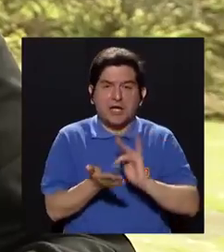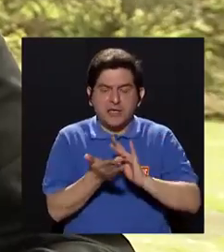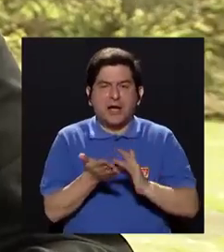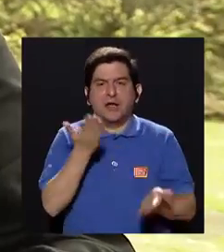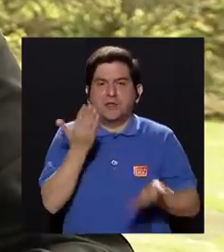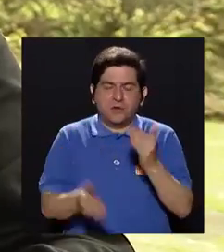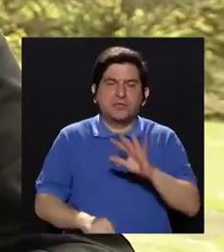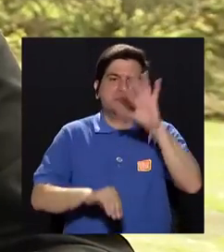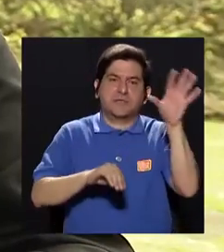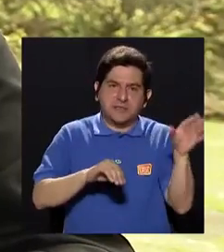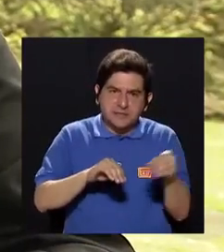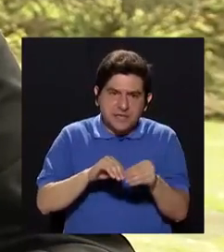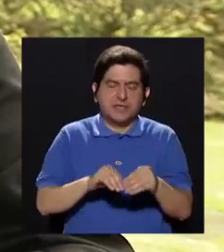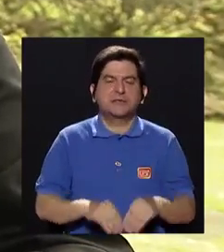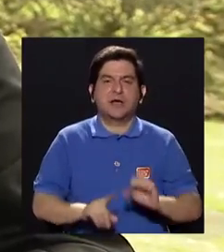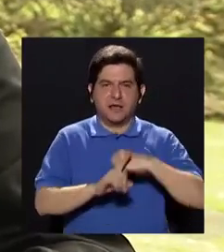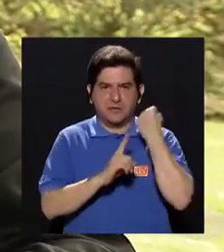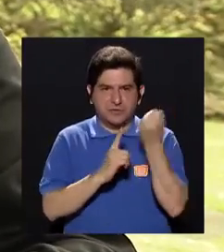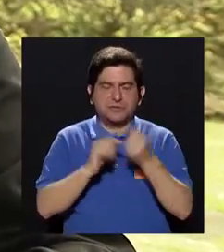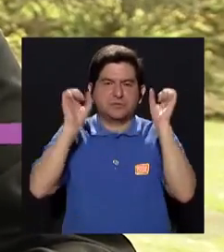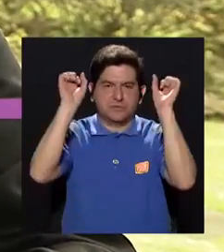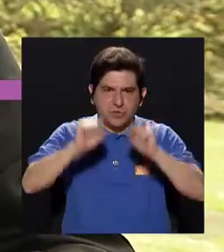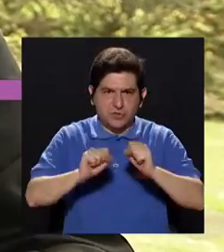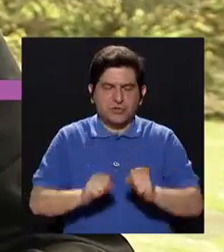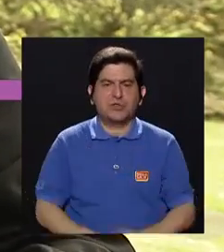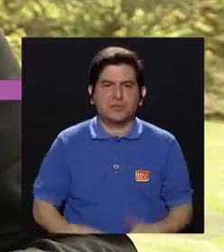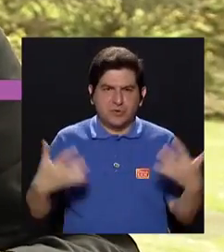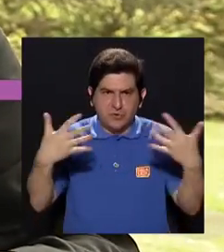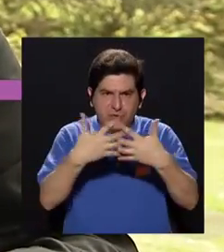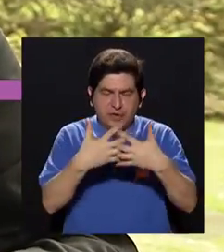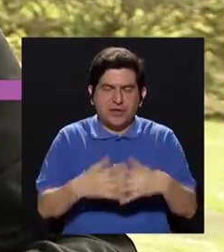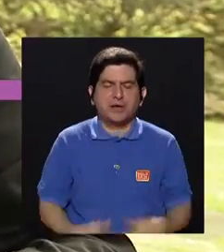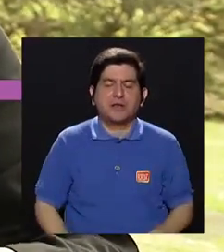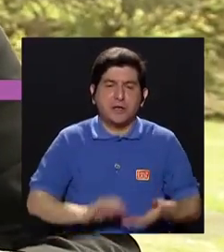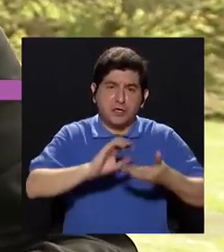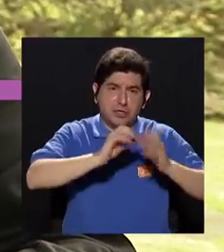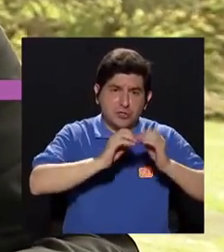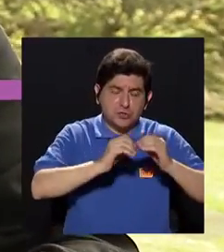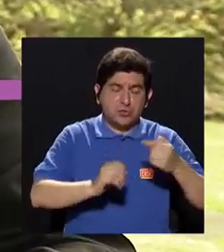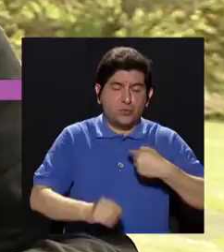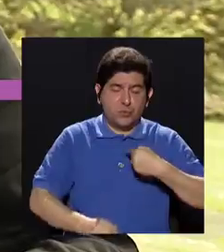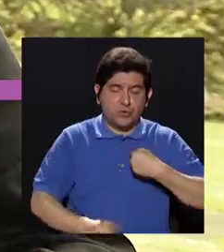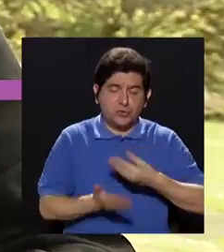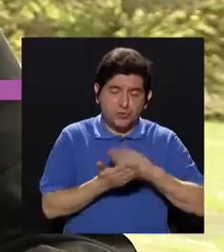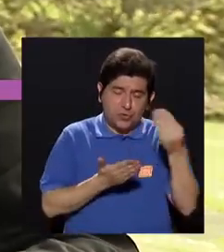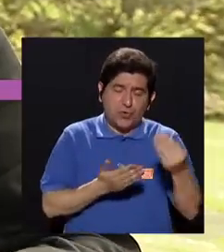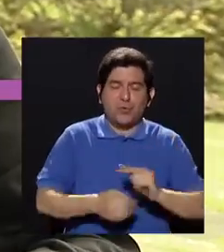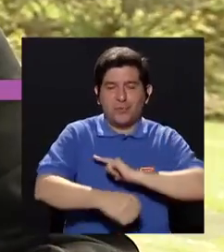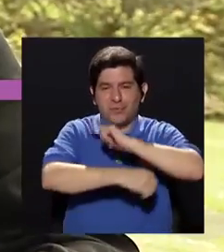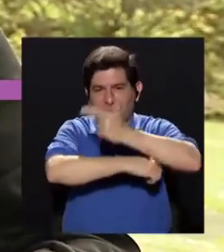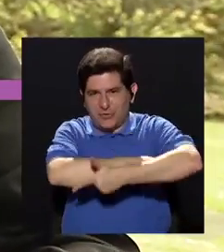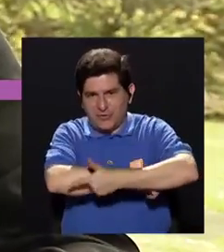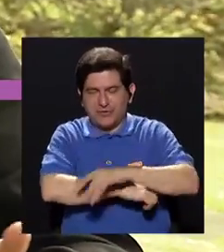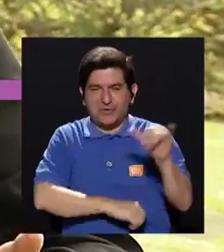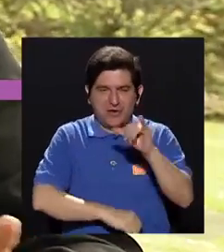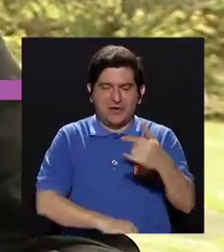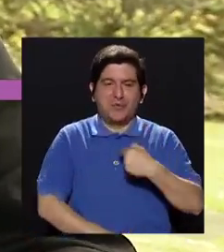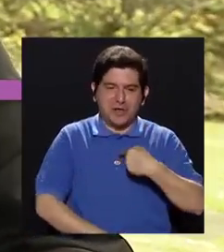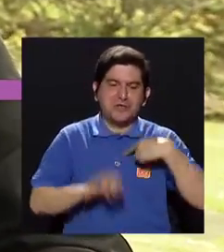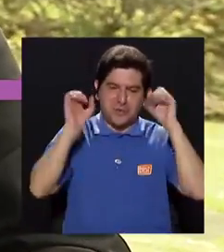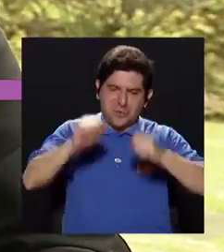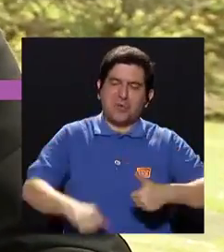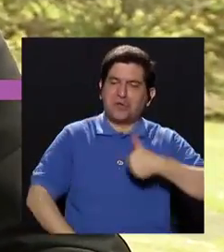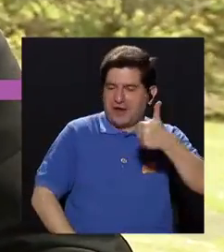más probabilidad de que hayan interacciones. Una analogía, entre más números compre yo de la lotería, más probabilidad de que me gane la